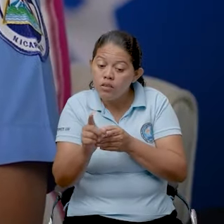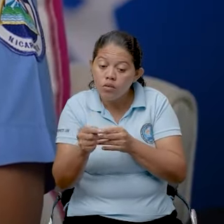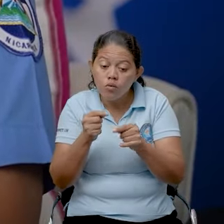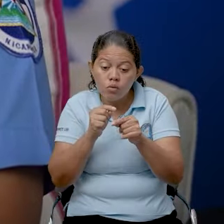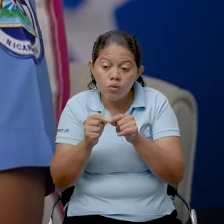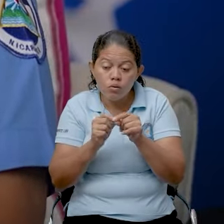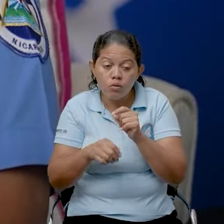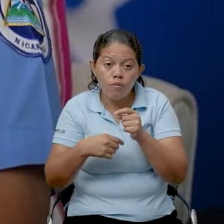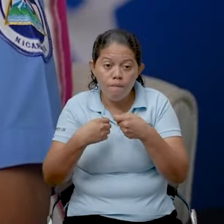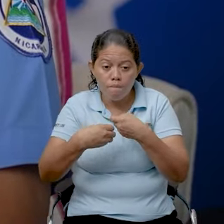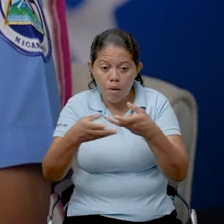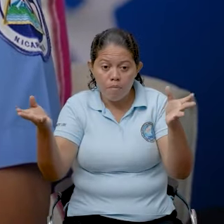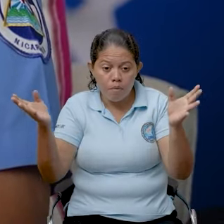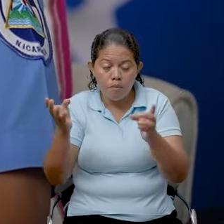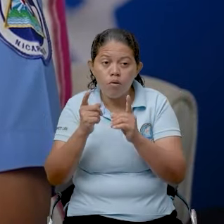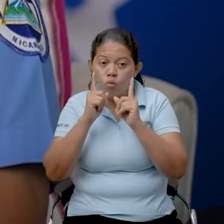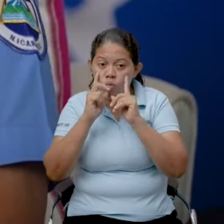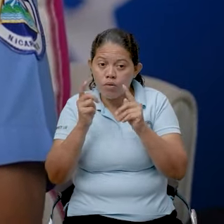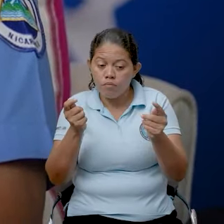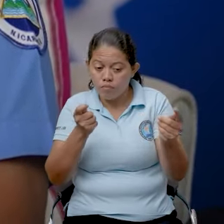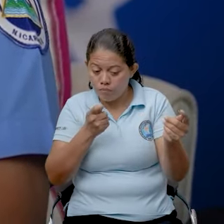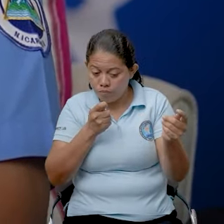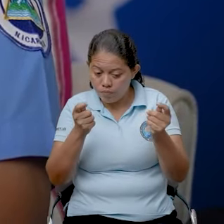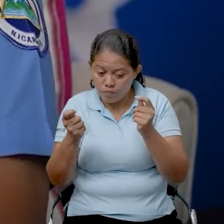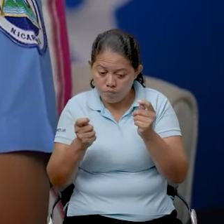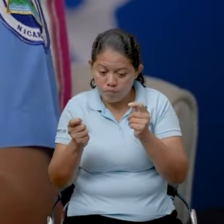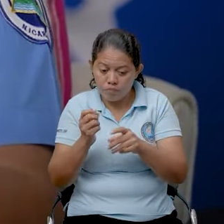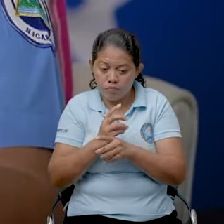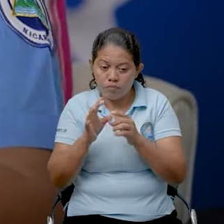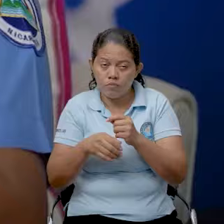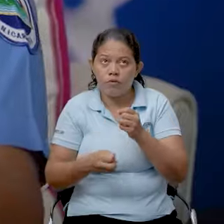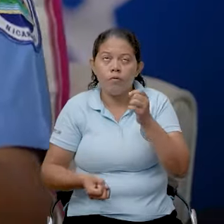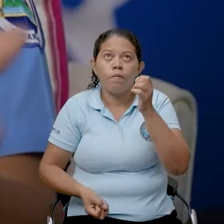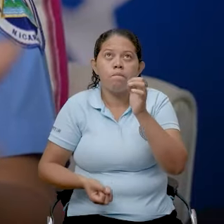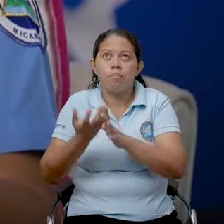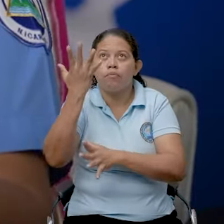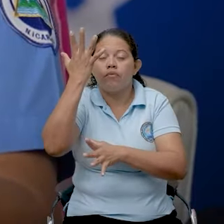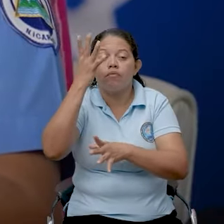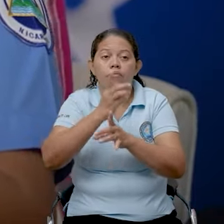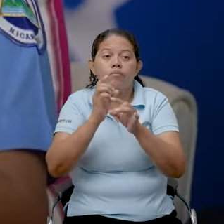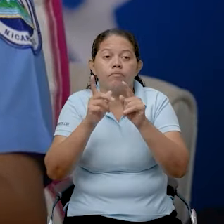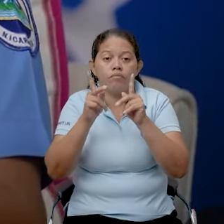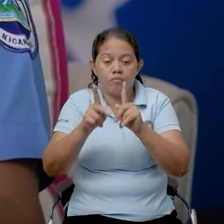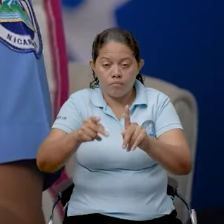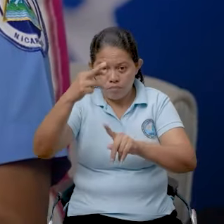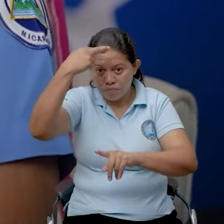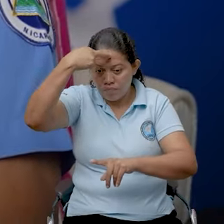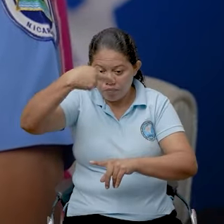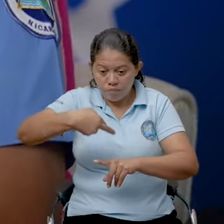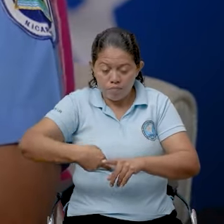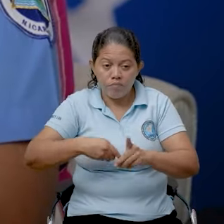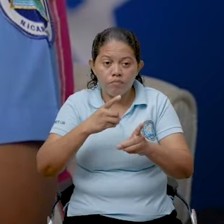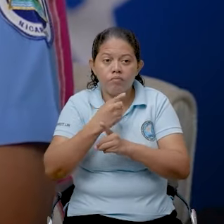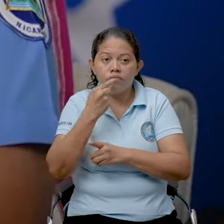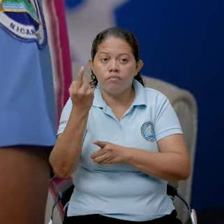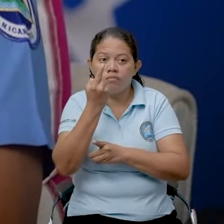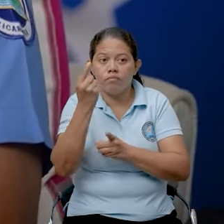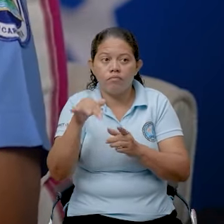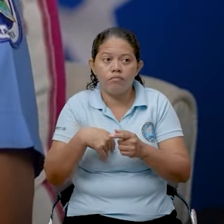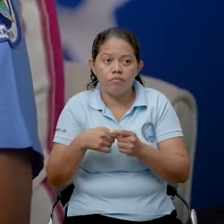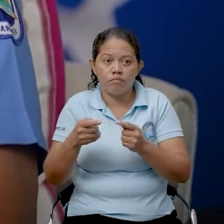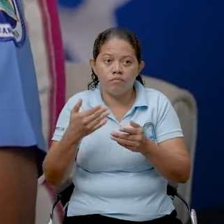pirotécnico y lo van a expulsar, que sean personas responsables, que